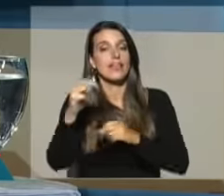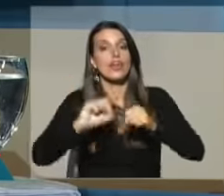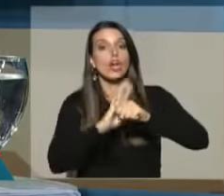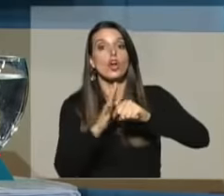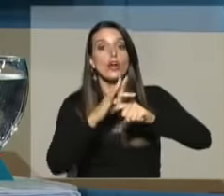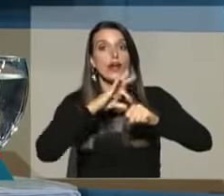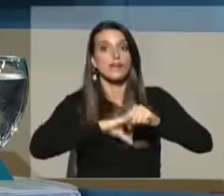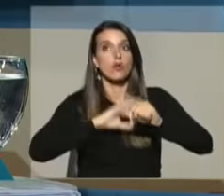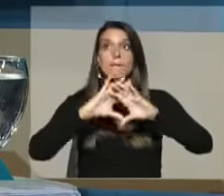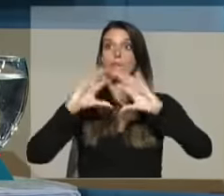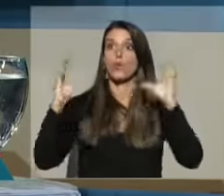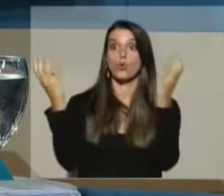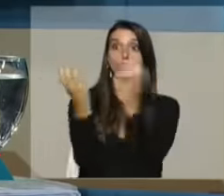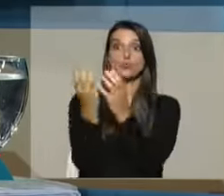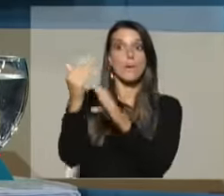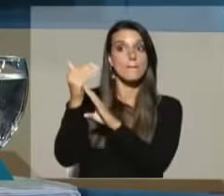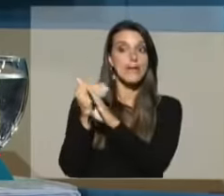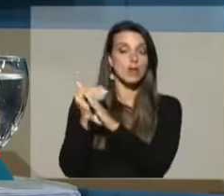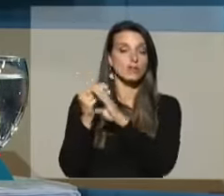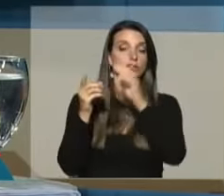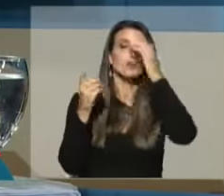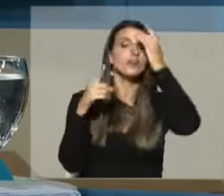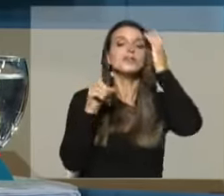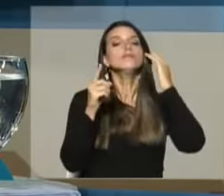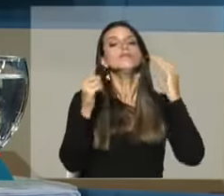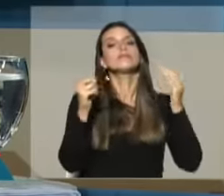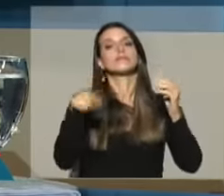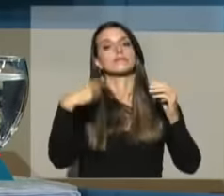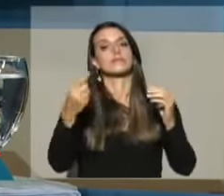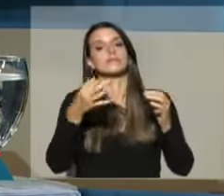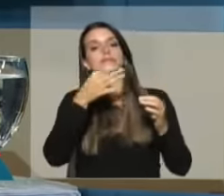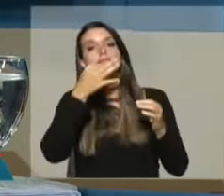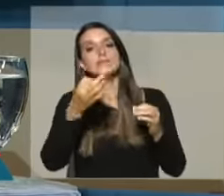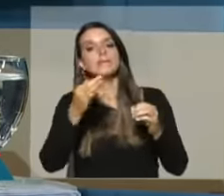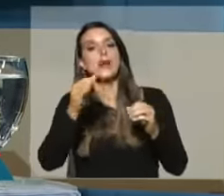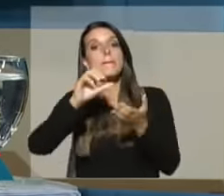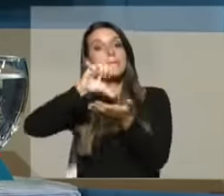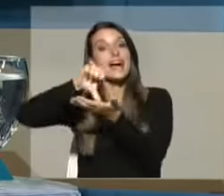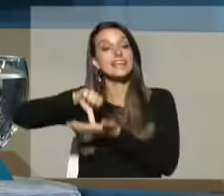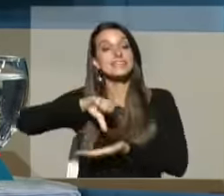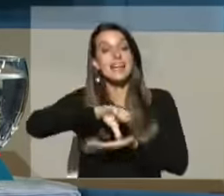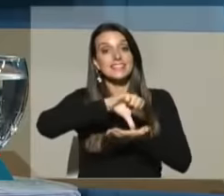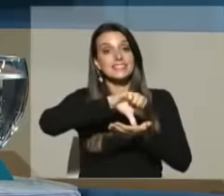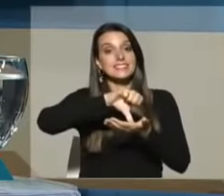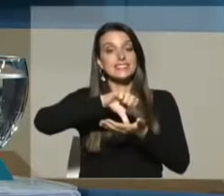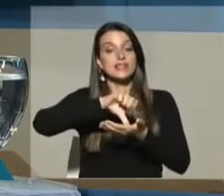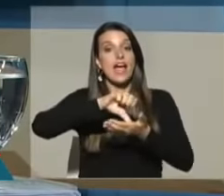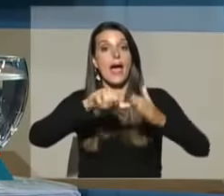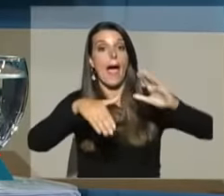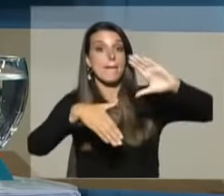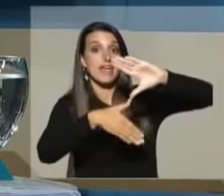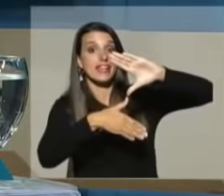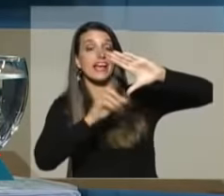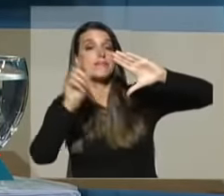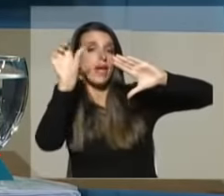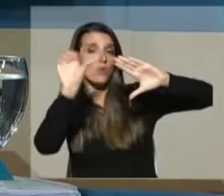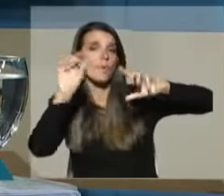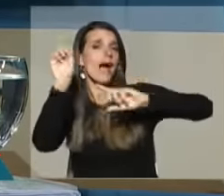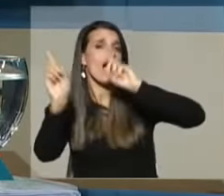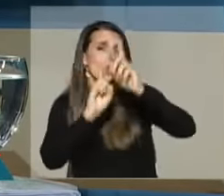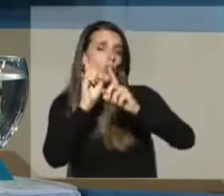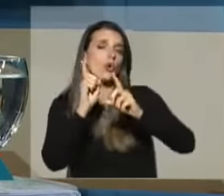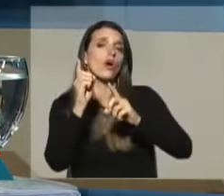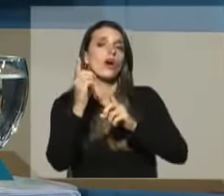pandemia. Eso es lo que refleja el estudio de Cambridge. Lo que marca después es que en todos los países del continente y en varios de Europa los